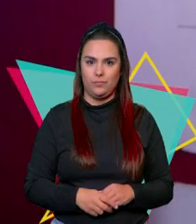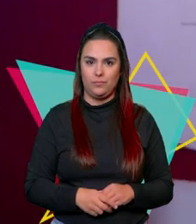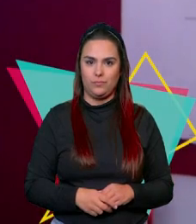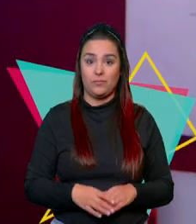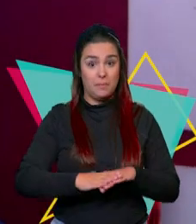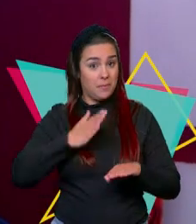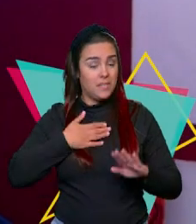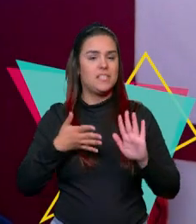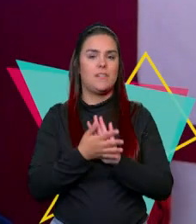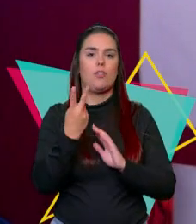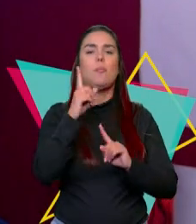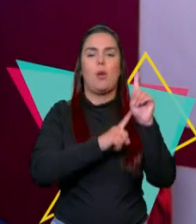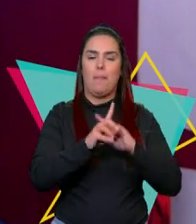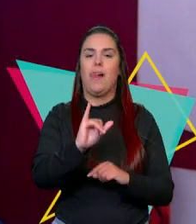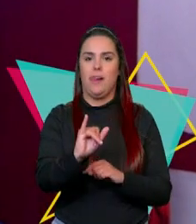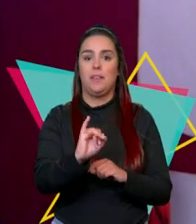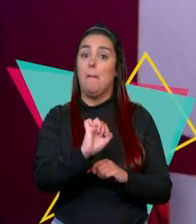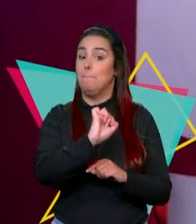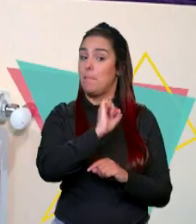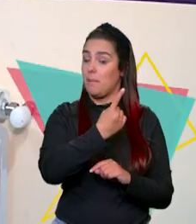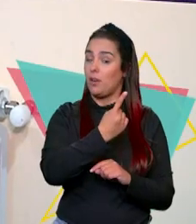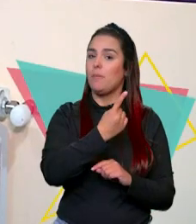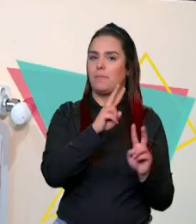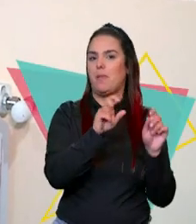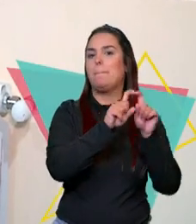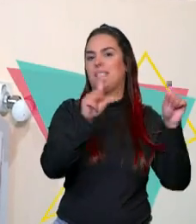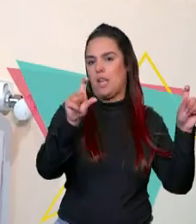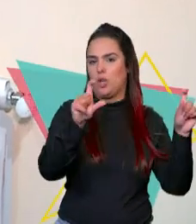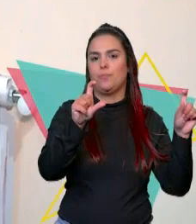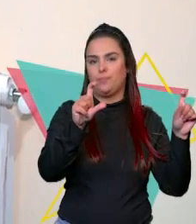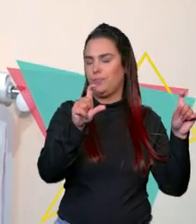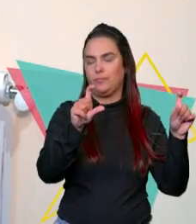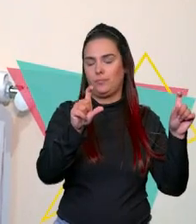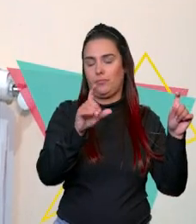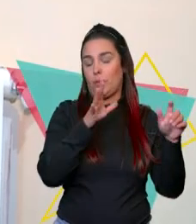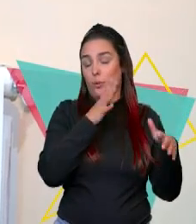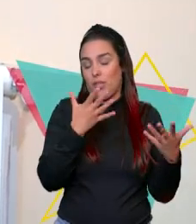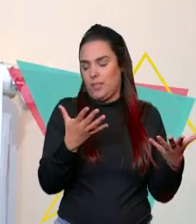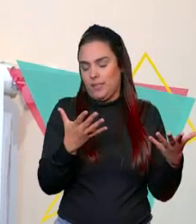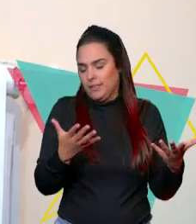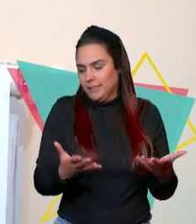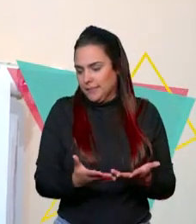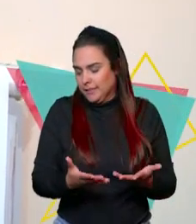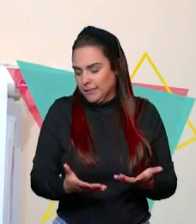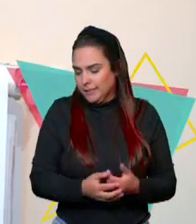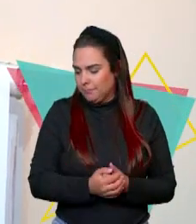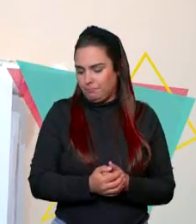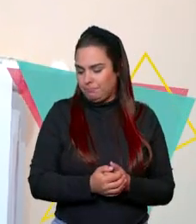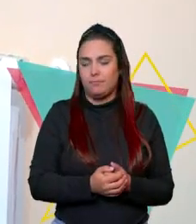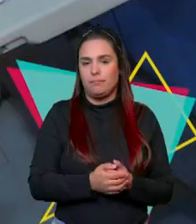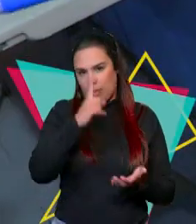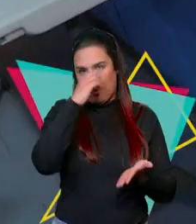Para mí hay dos problemas, por un lado el del empresario, que aún existe parte de